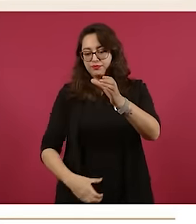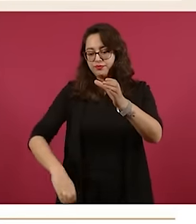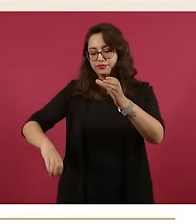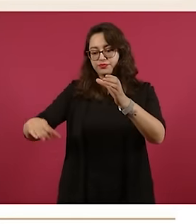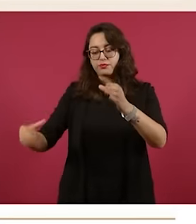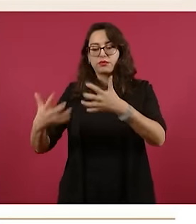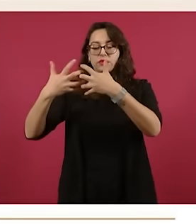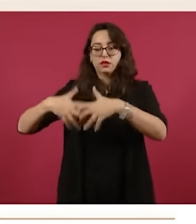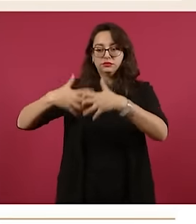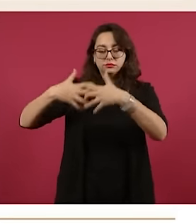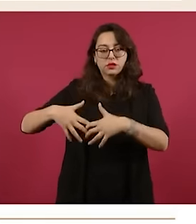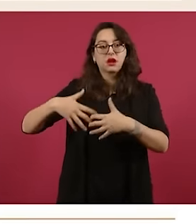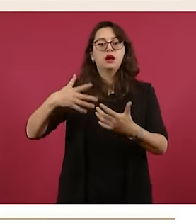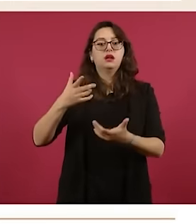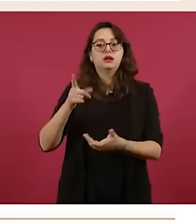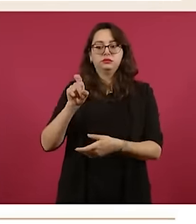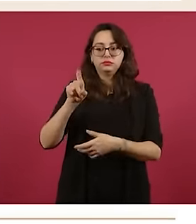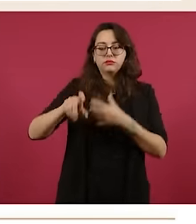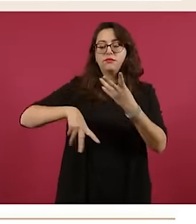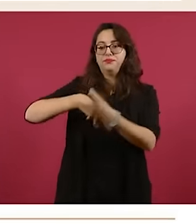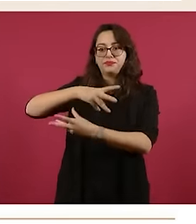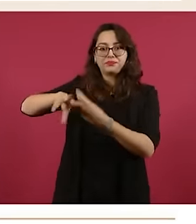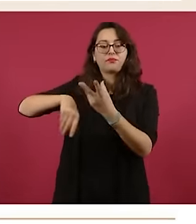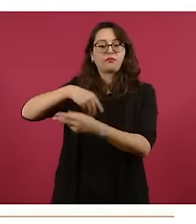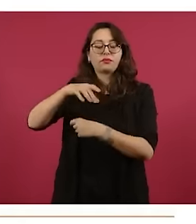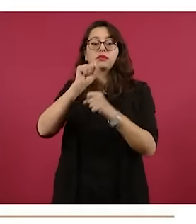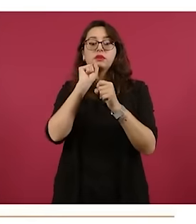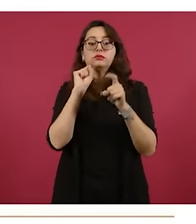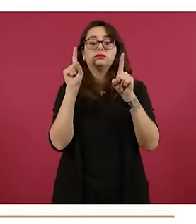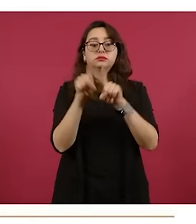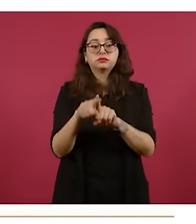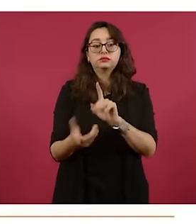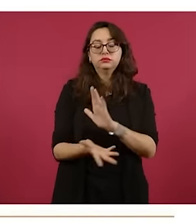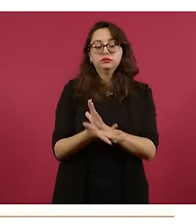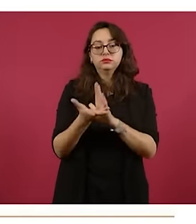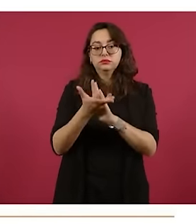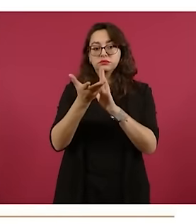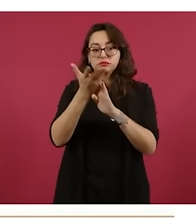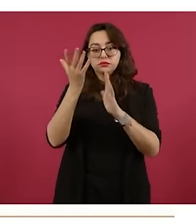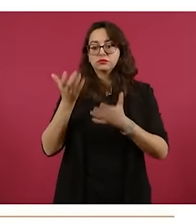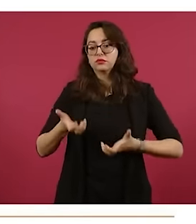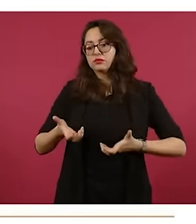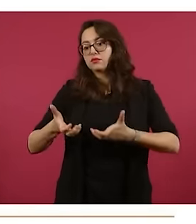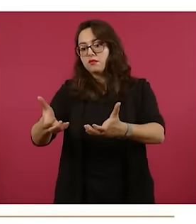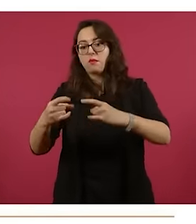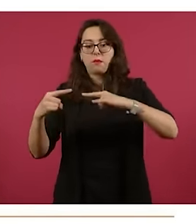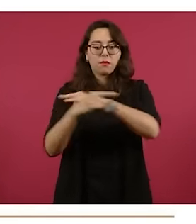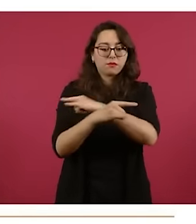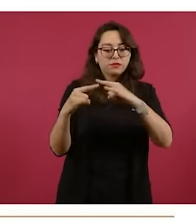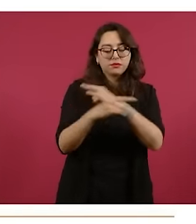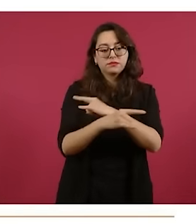plantas tratadoras de agua, residuales, biodigestores, la construcción de infraestructura comunitaria como carreteras rurales,